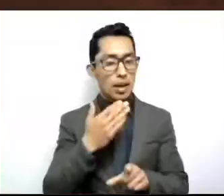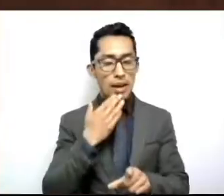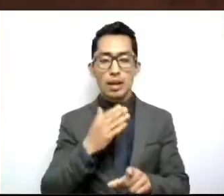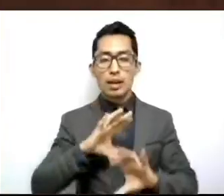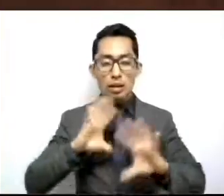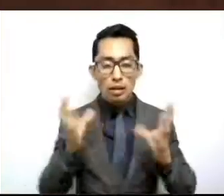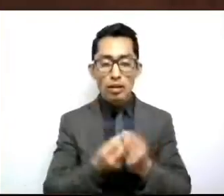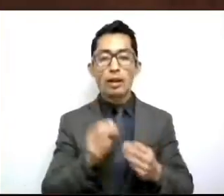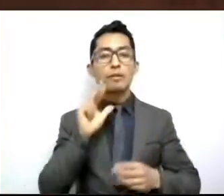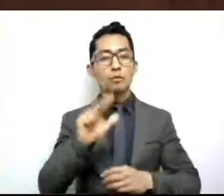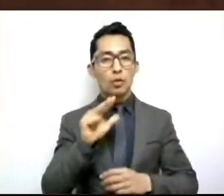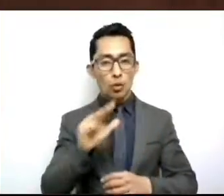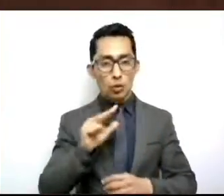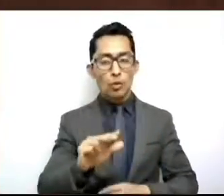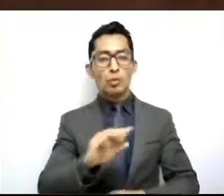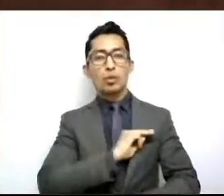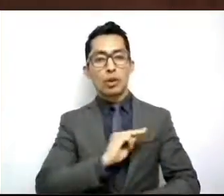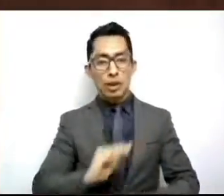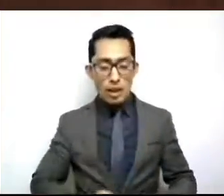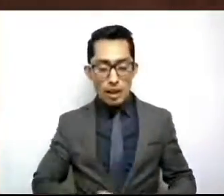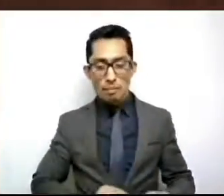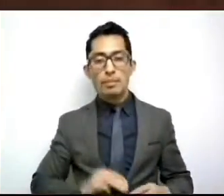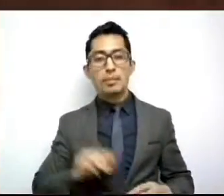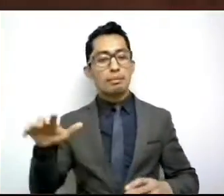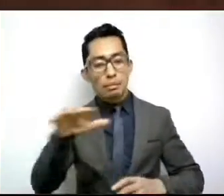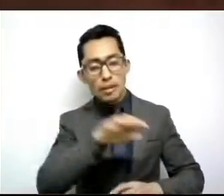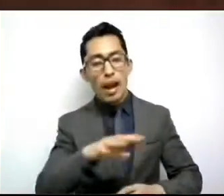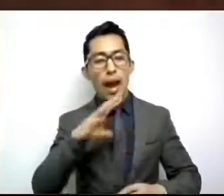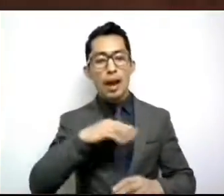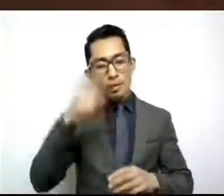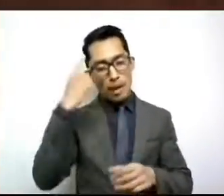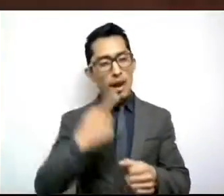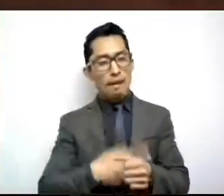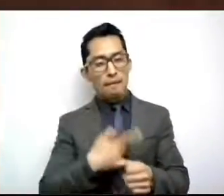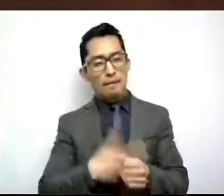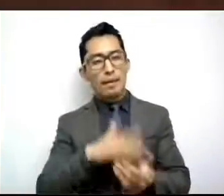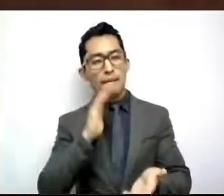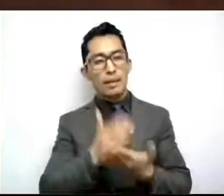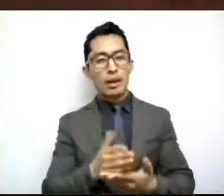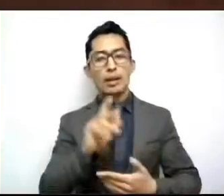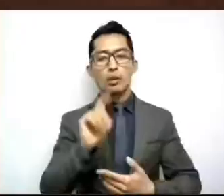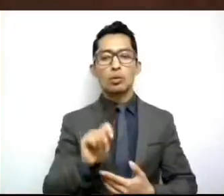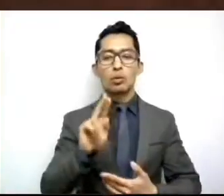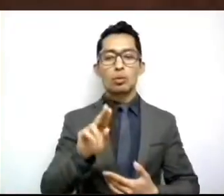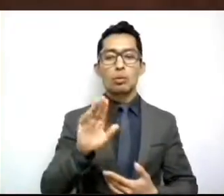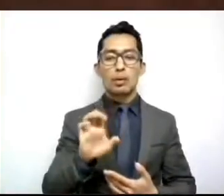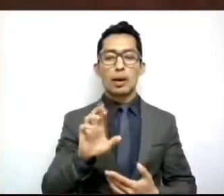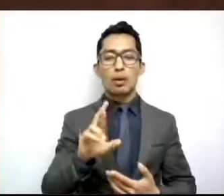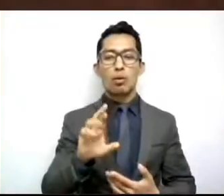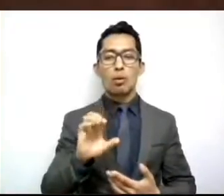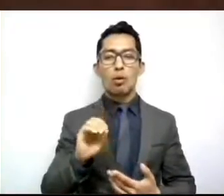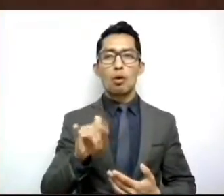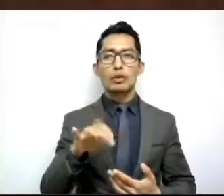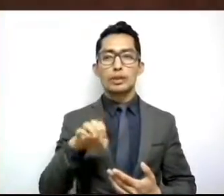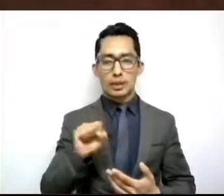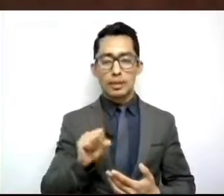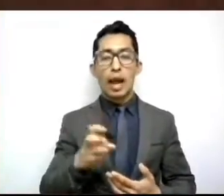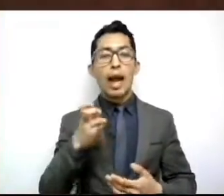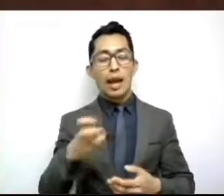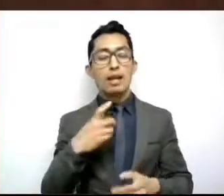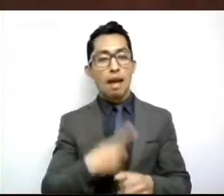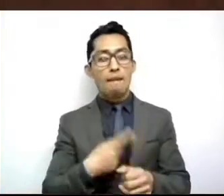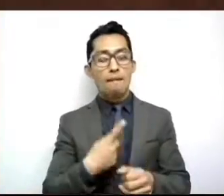municipios en erradicación de tuberculosis del territorio mexiquense, cifra nada